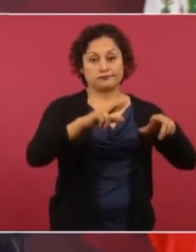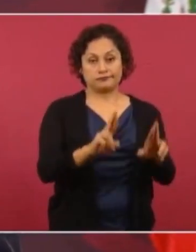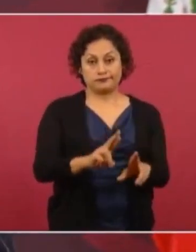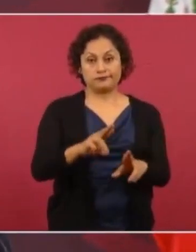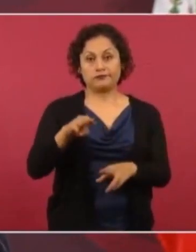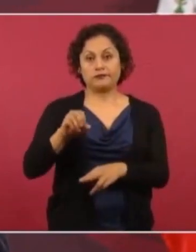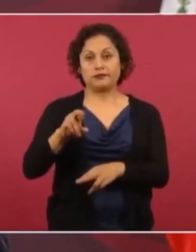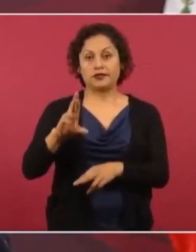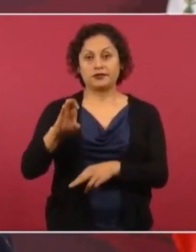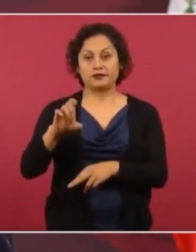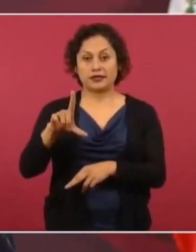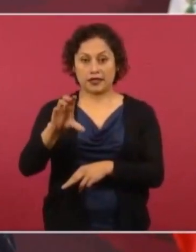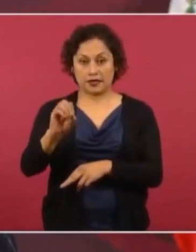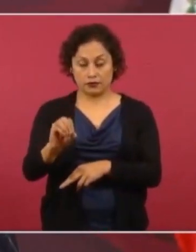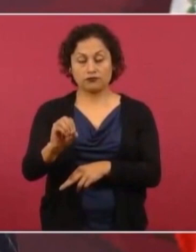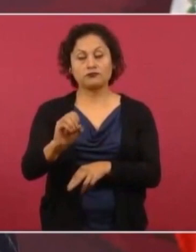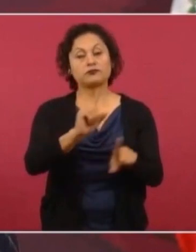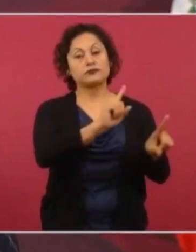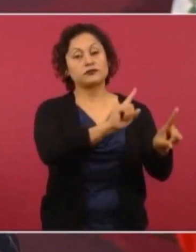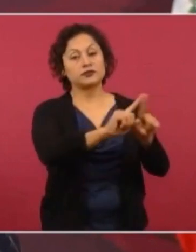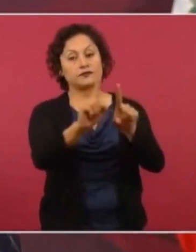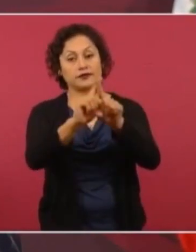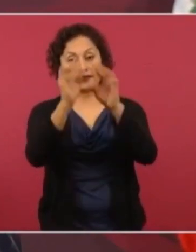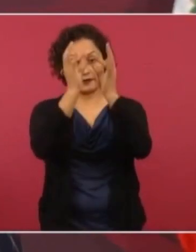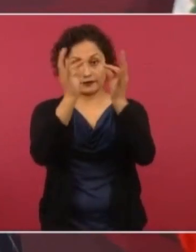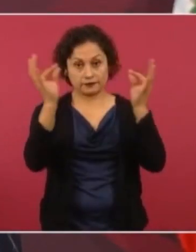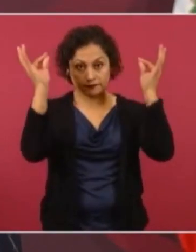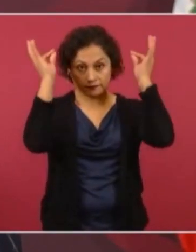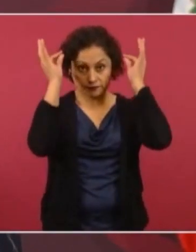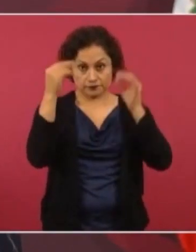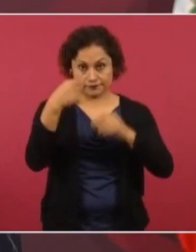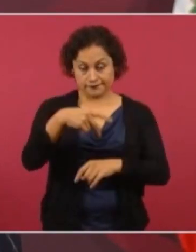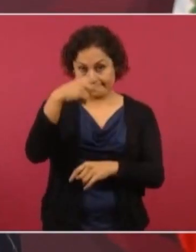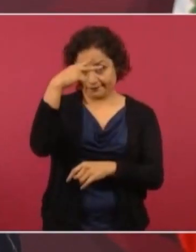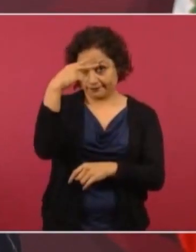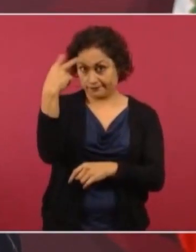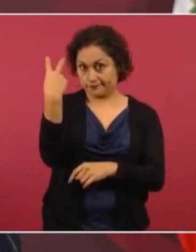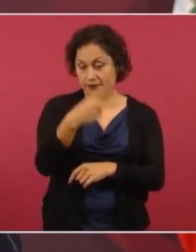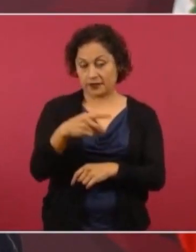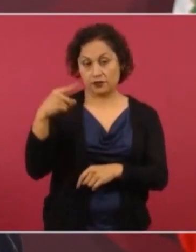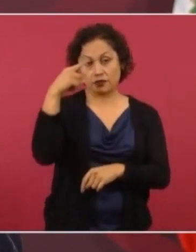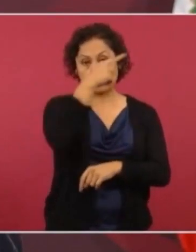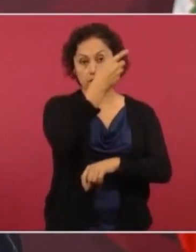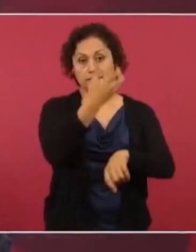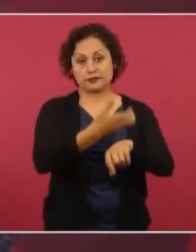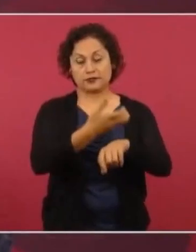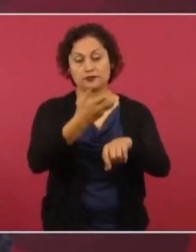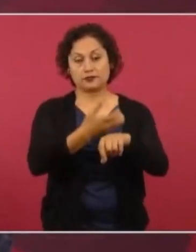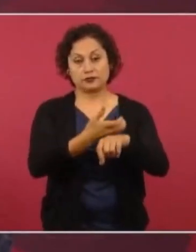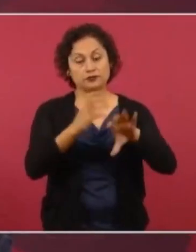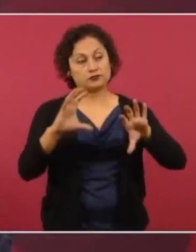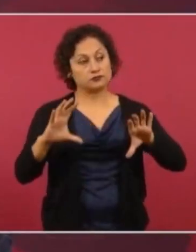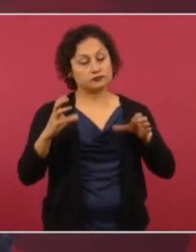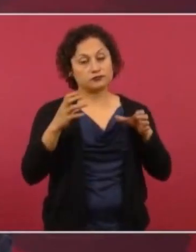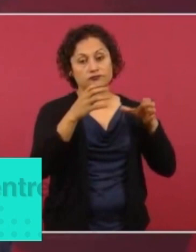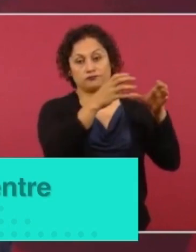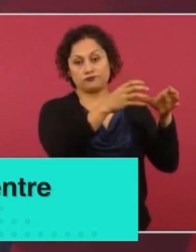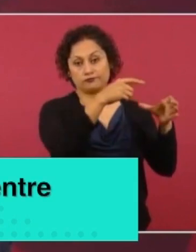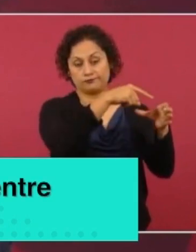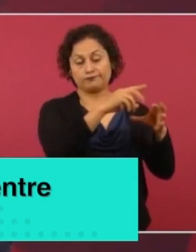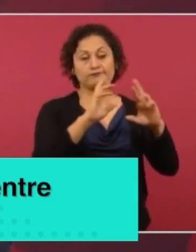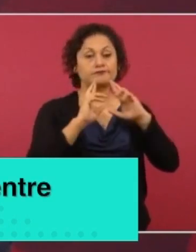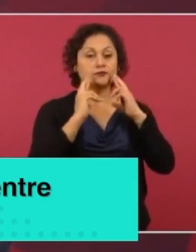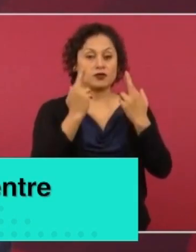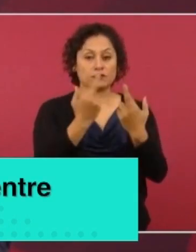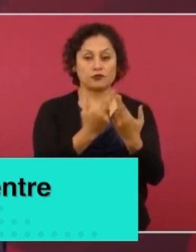los cónsules de México en Estados Unidos. Para